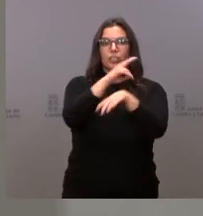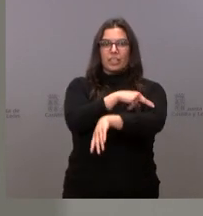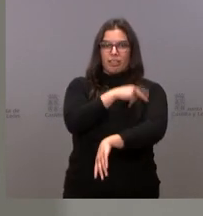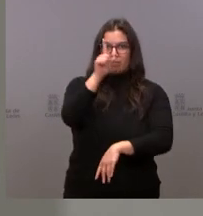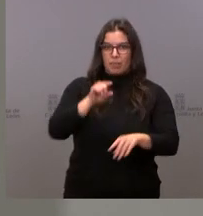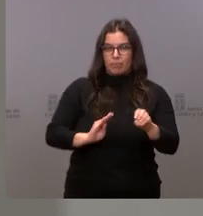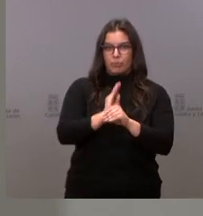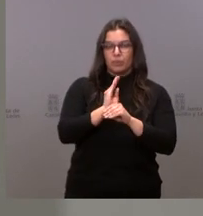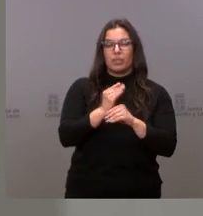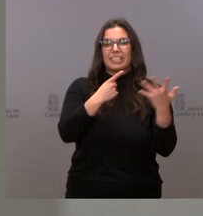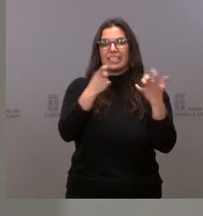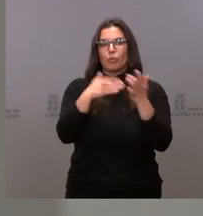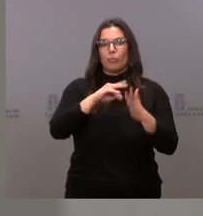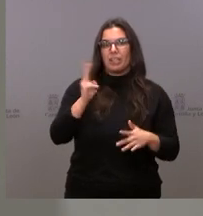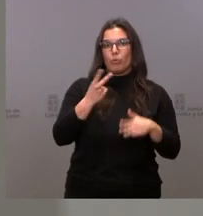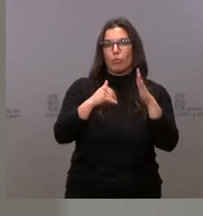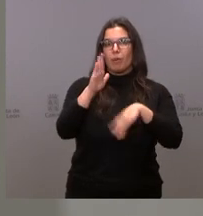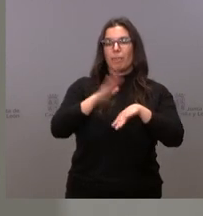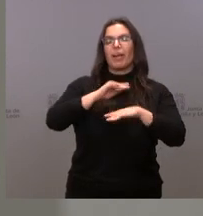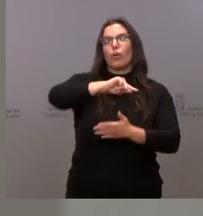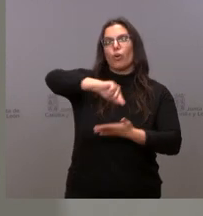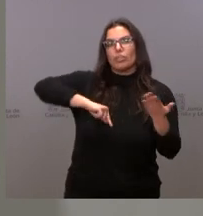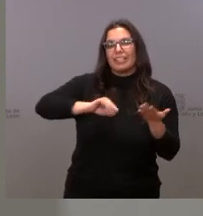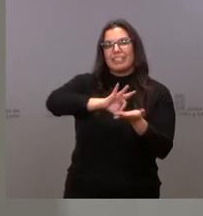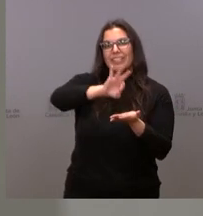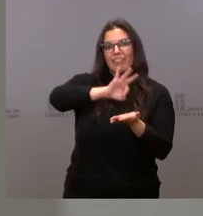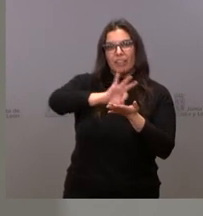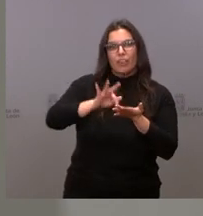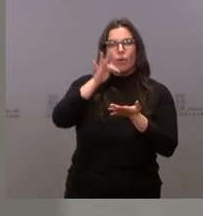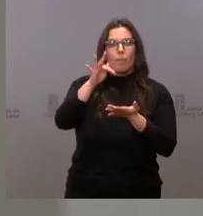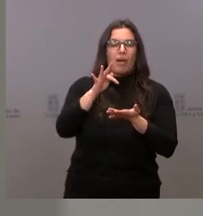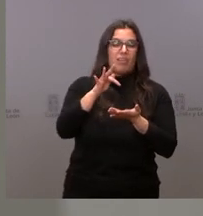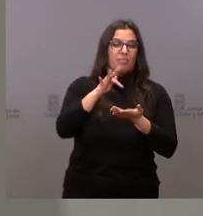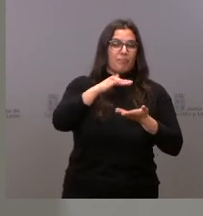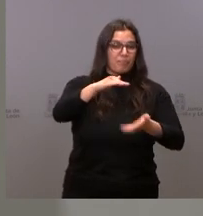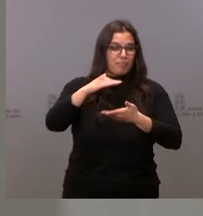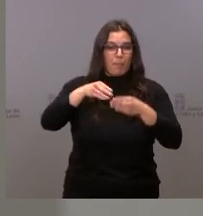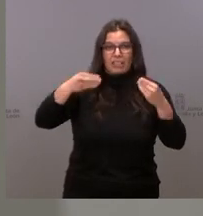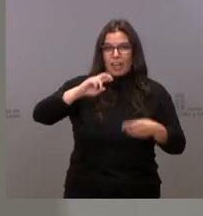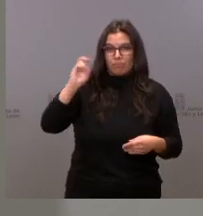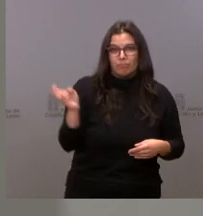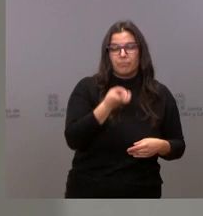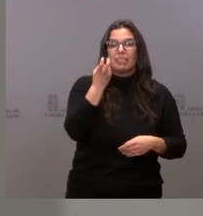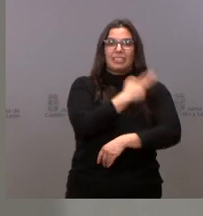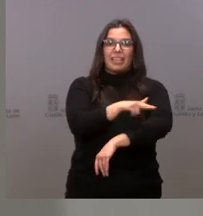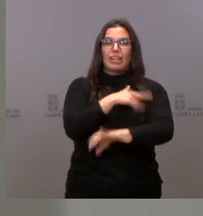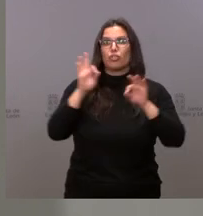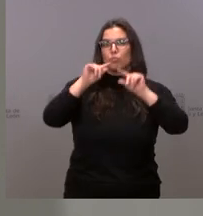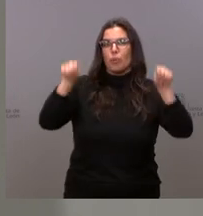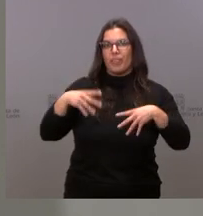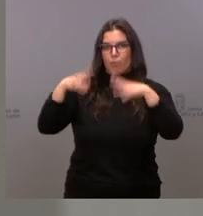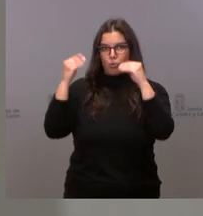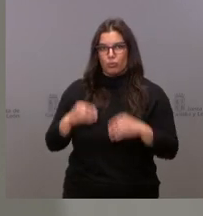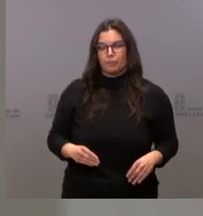también más de 600.000 euros a la contratación de servicios y suministros sanitarios para la provincia de Burgos.